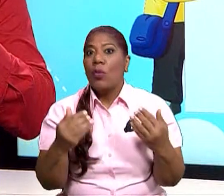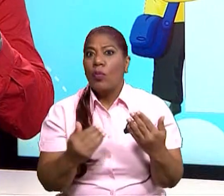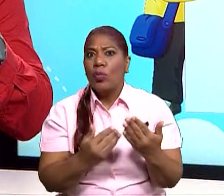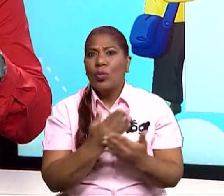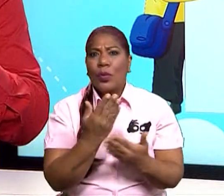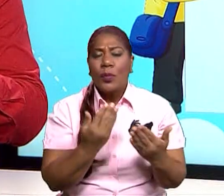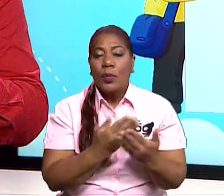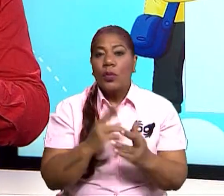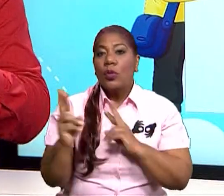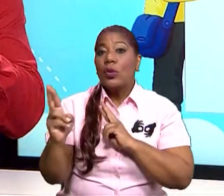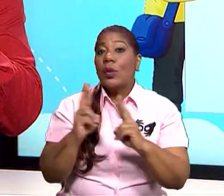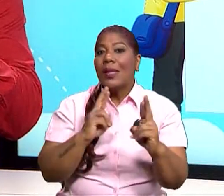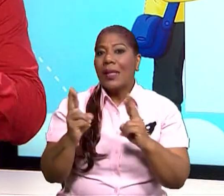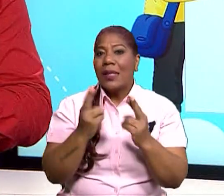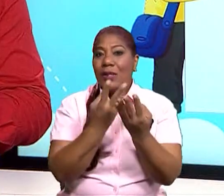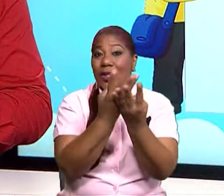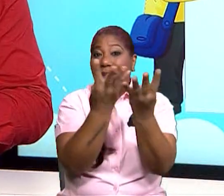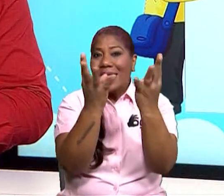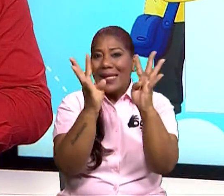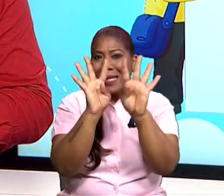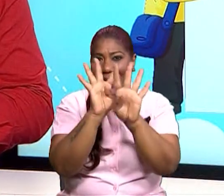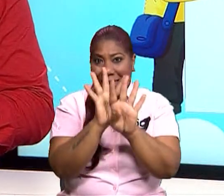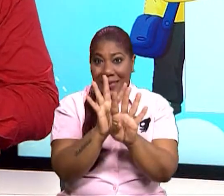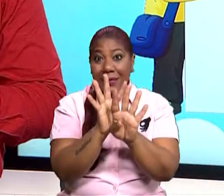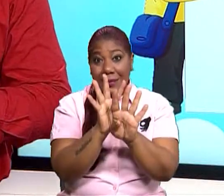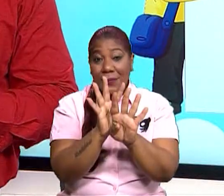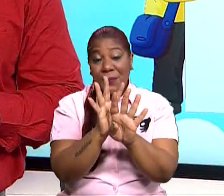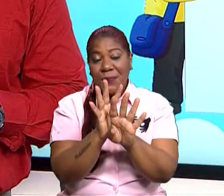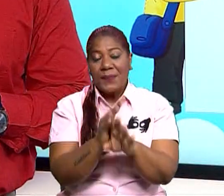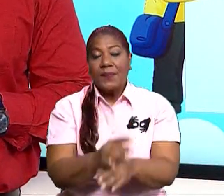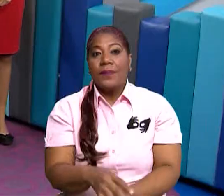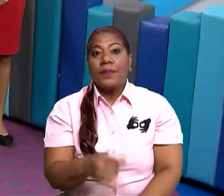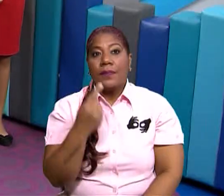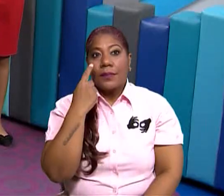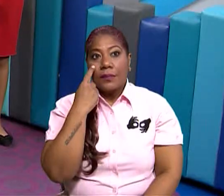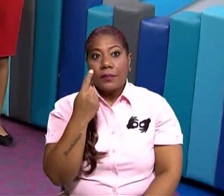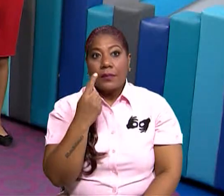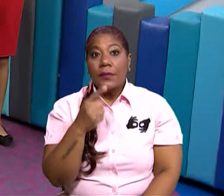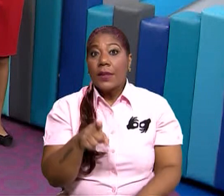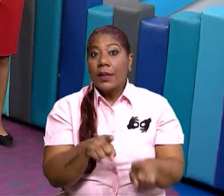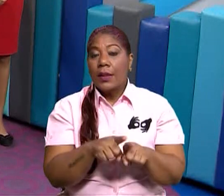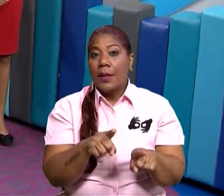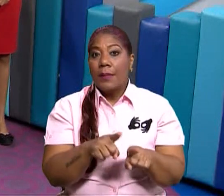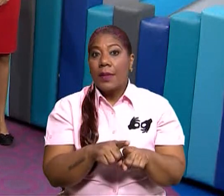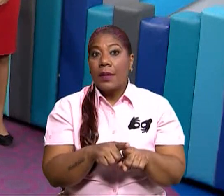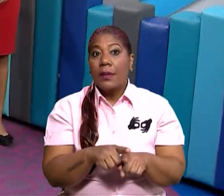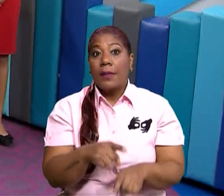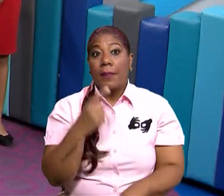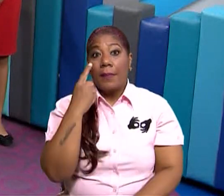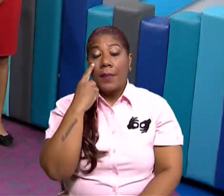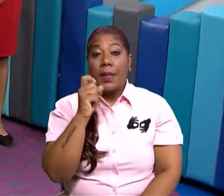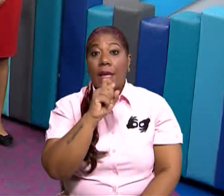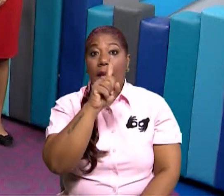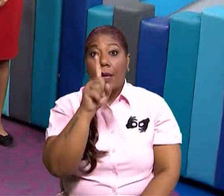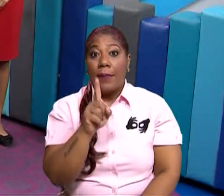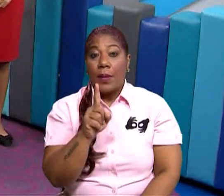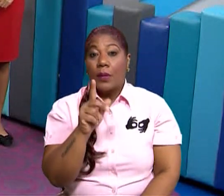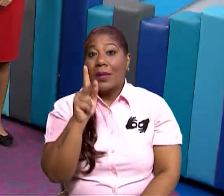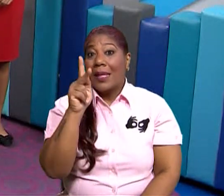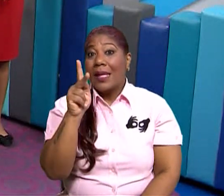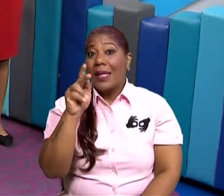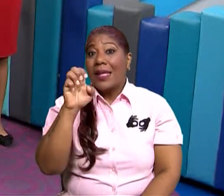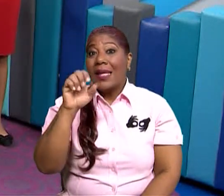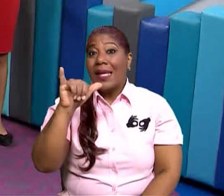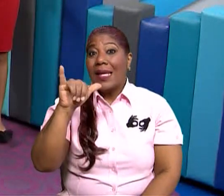Todas estas son relaciones que existen dentro de este ambiente. A ver, maestra. Vamos a hacerle ahora una pregunta a Casey Hernández, maestra.